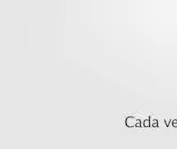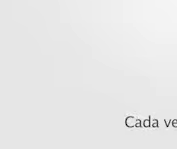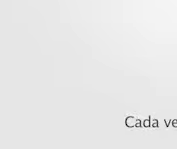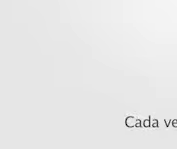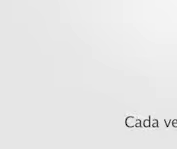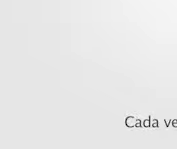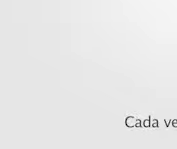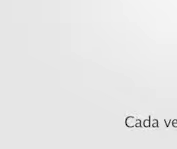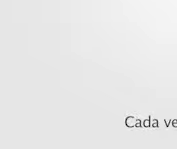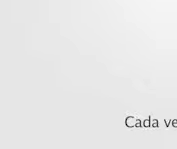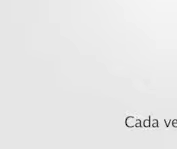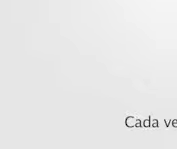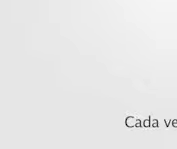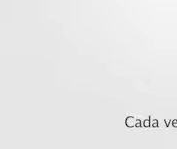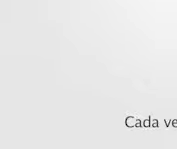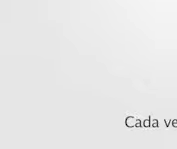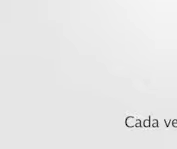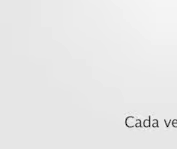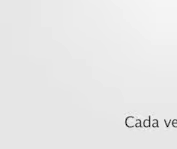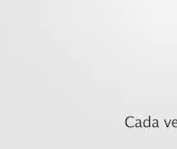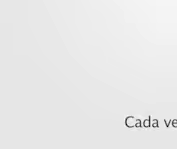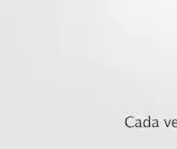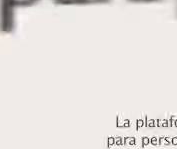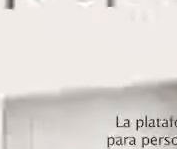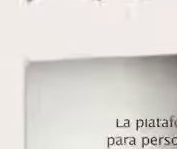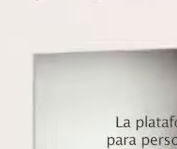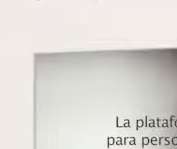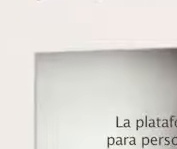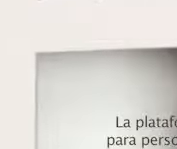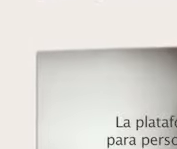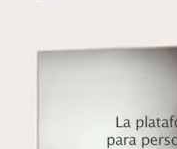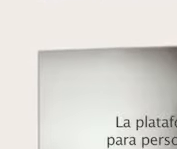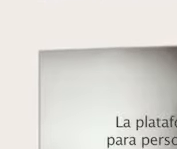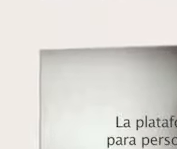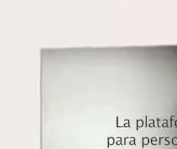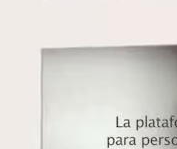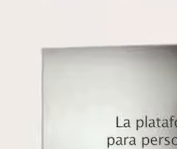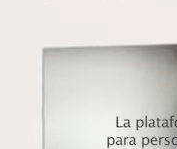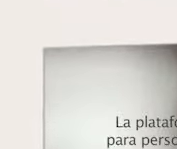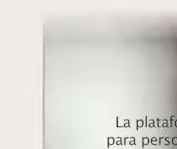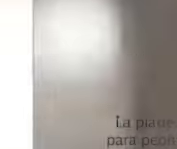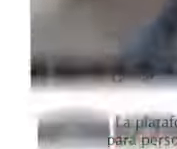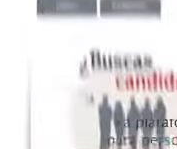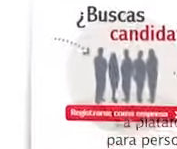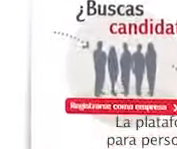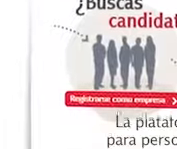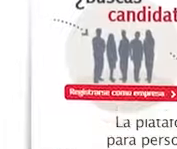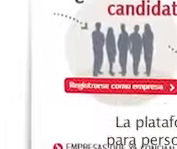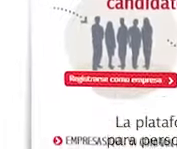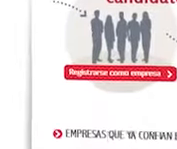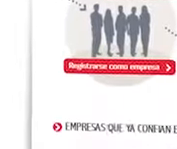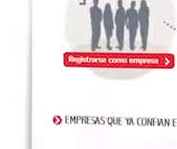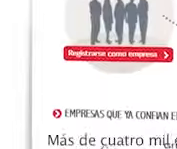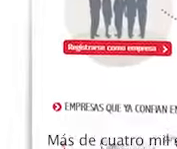cada vez son más los que encuentran trabajo a través de portalento.es la plataforma de gestión de empleo y formación para personas con discapacidad de fundación